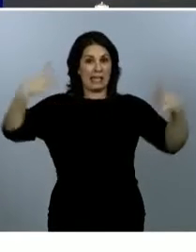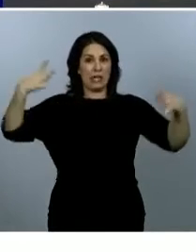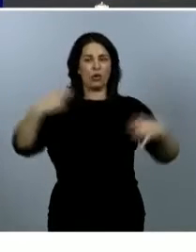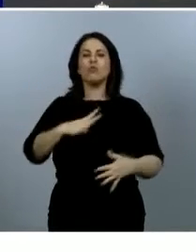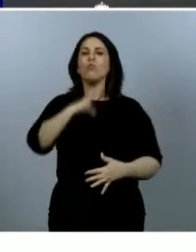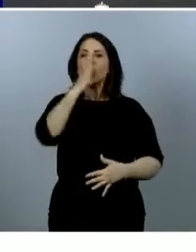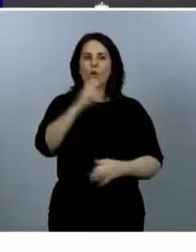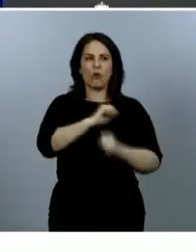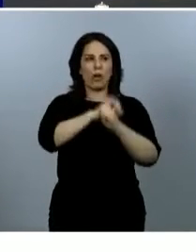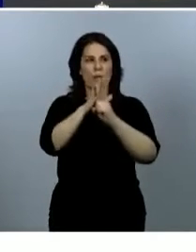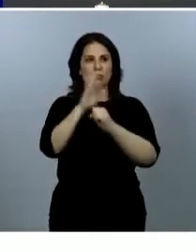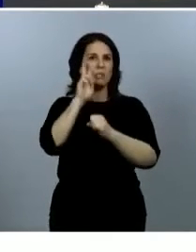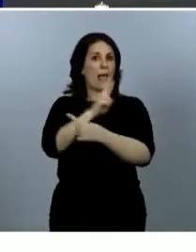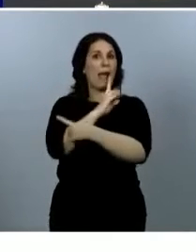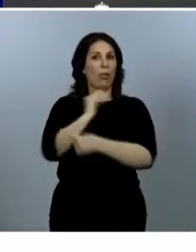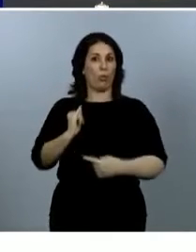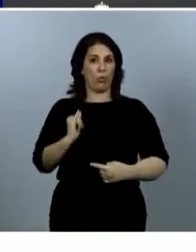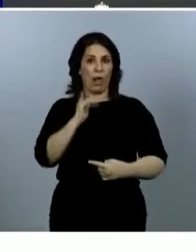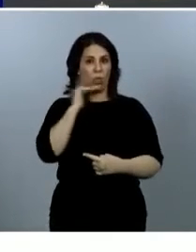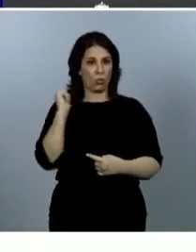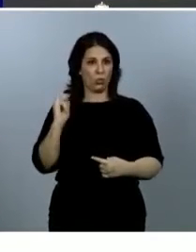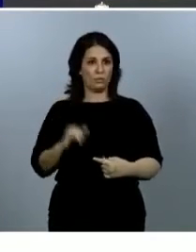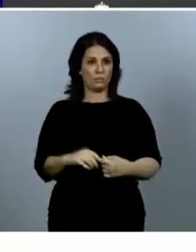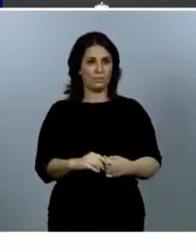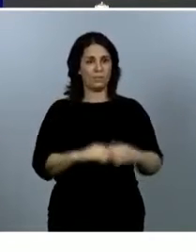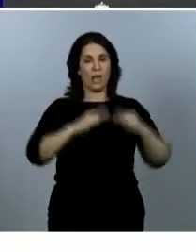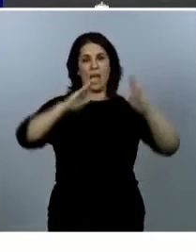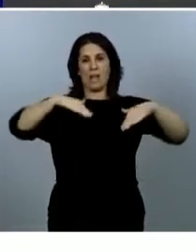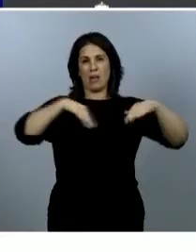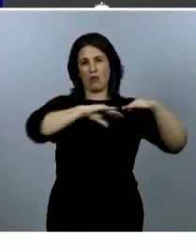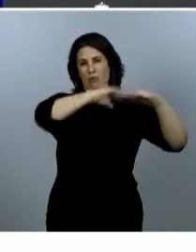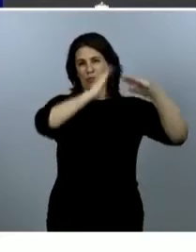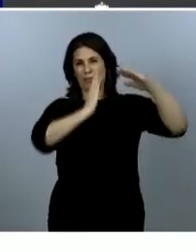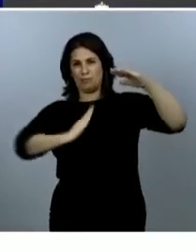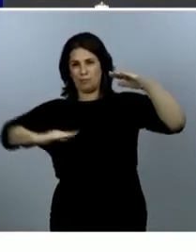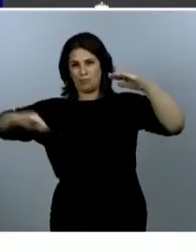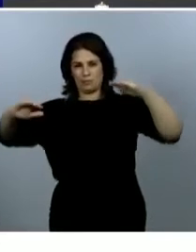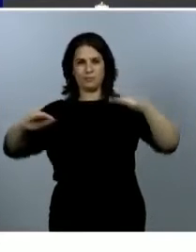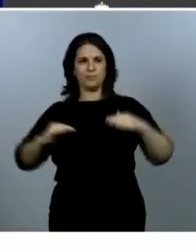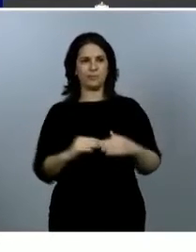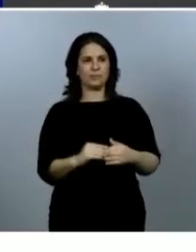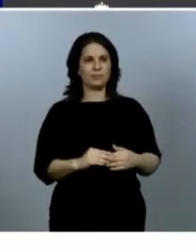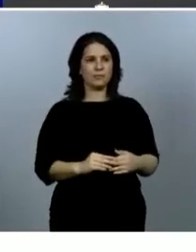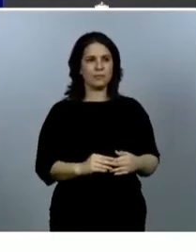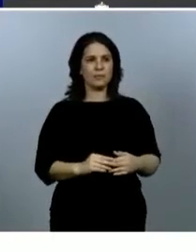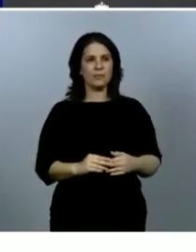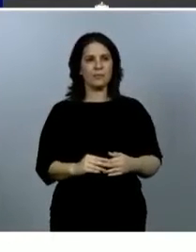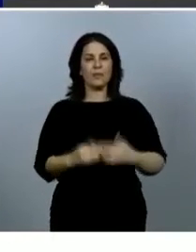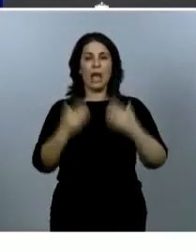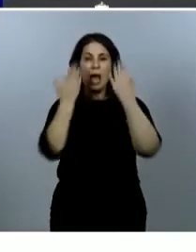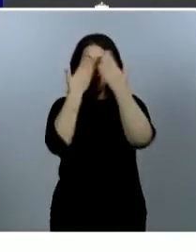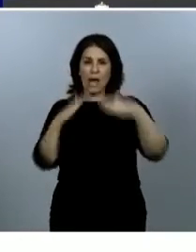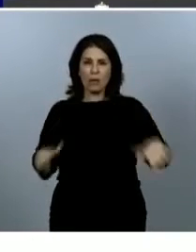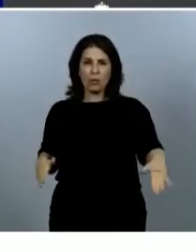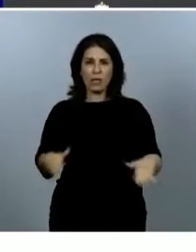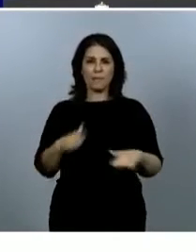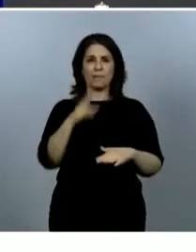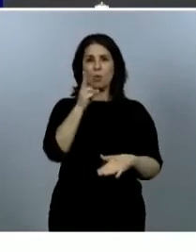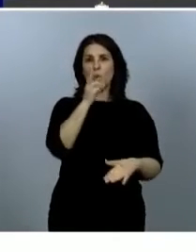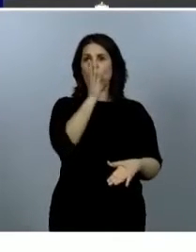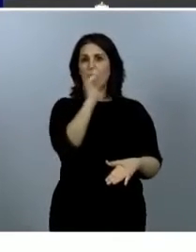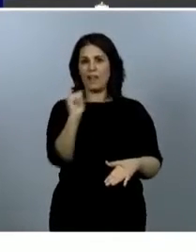de la gráfica. Han ido viendo cómo, pese a que hemos disminuido mucho la disponibilidad de camas de unidades críticos, están